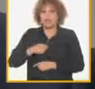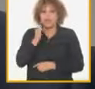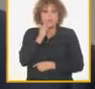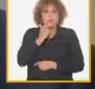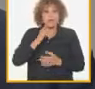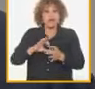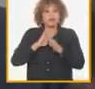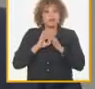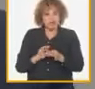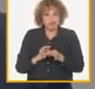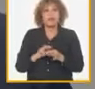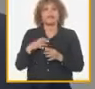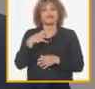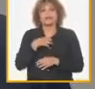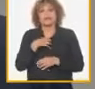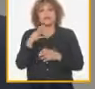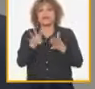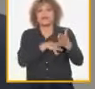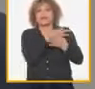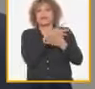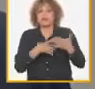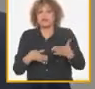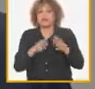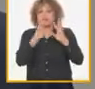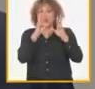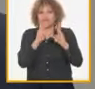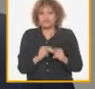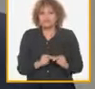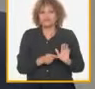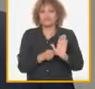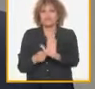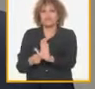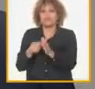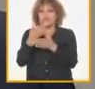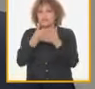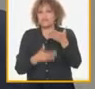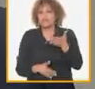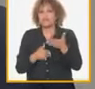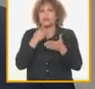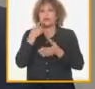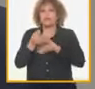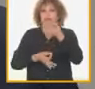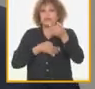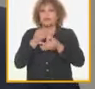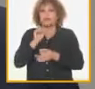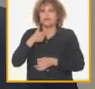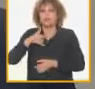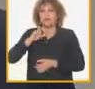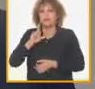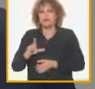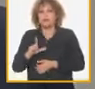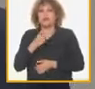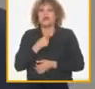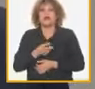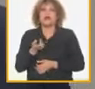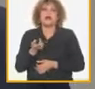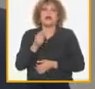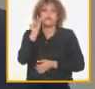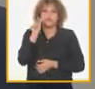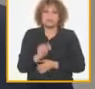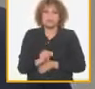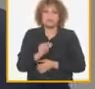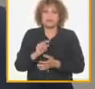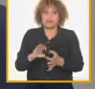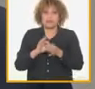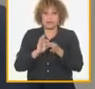hay una serie de estadísticas de la informe que presentó Julio César lo planteaba a los comisores de los hechos más